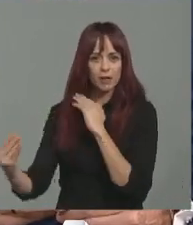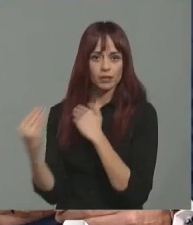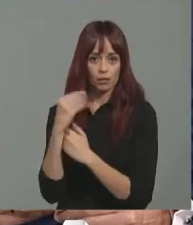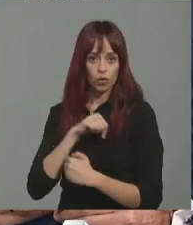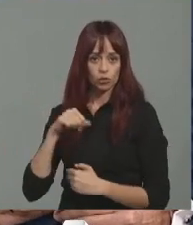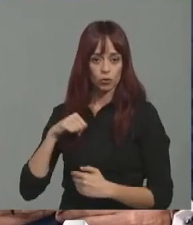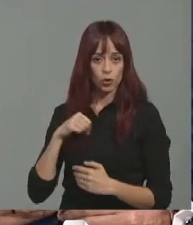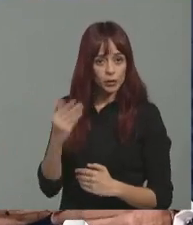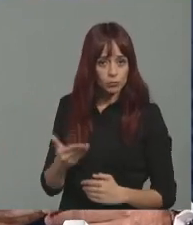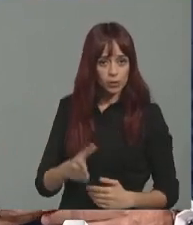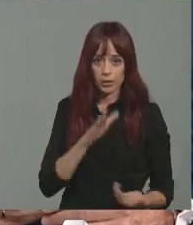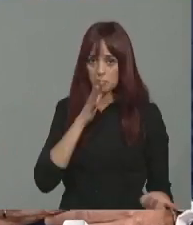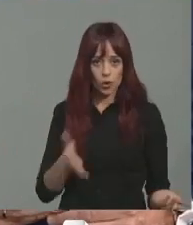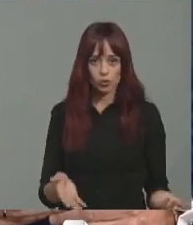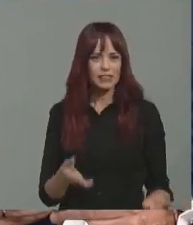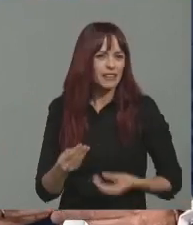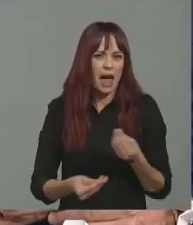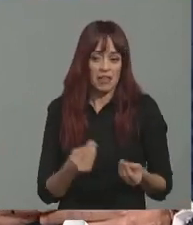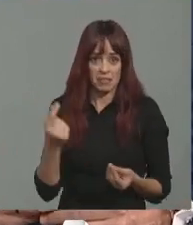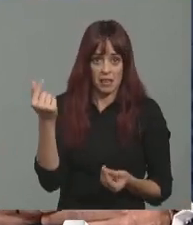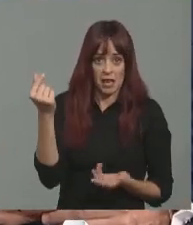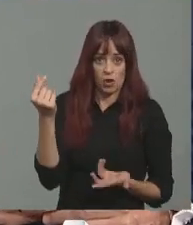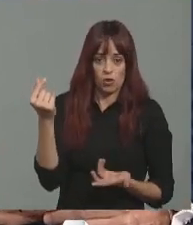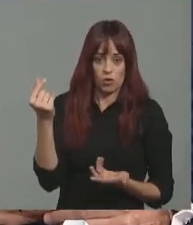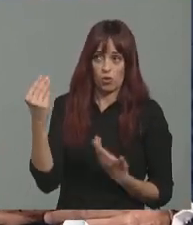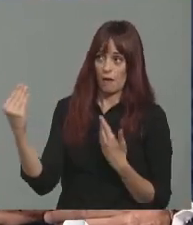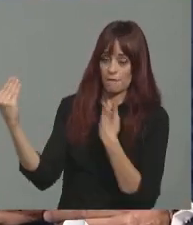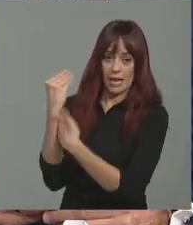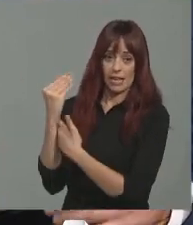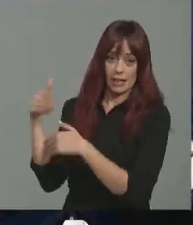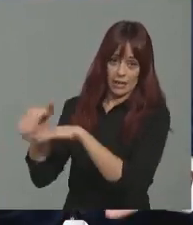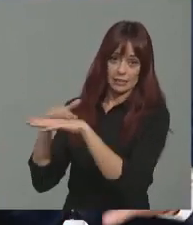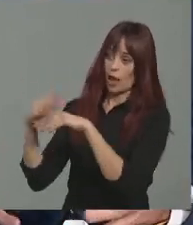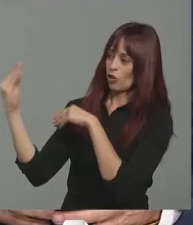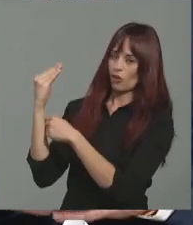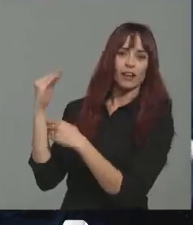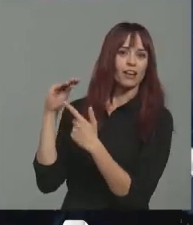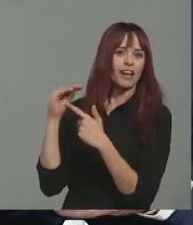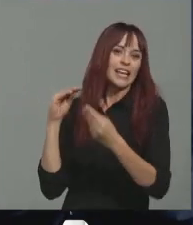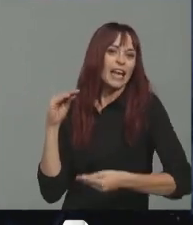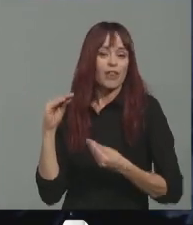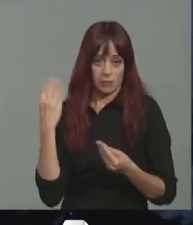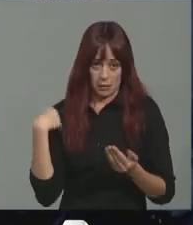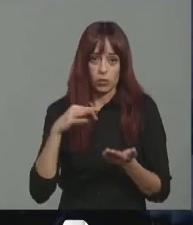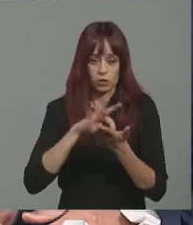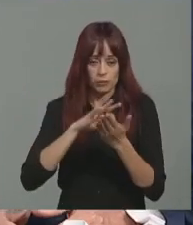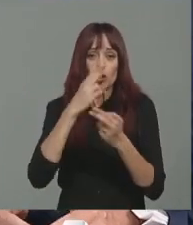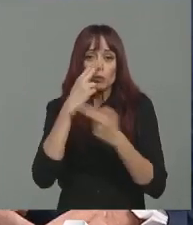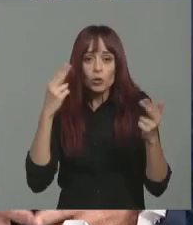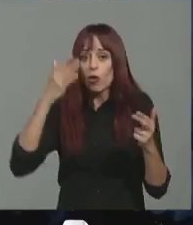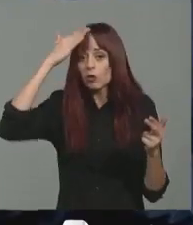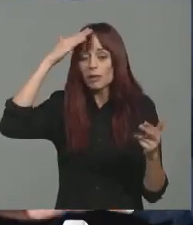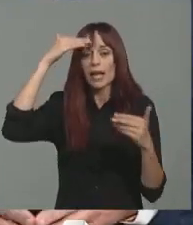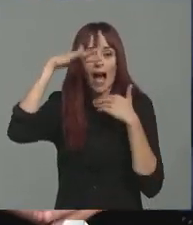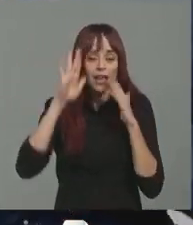autonómica. ¿Qué se hace con ese dinero que llega del Estado? Lo que se hace es atender los servicios públicos fundamentales.